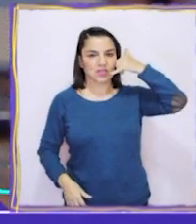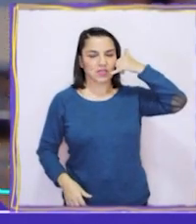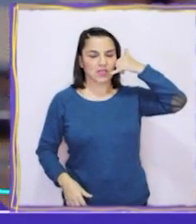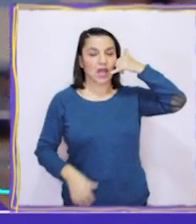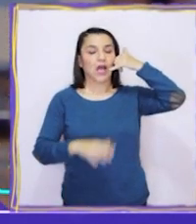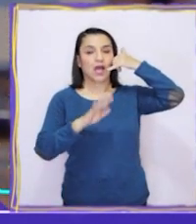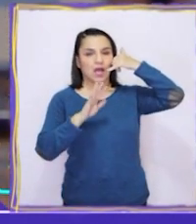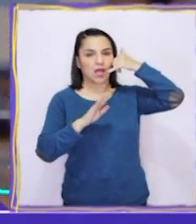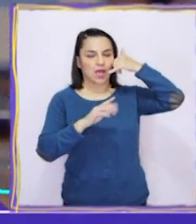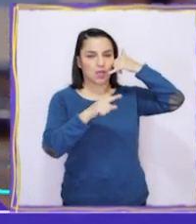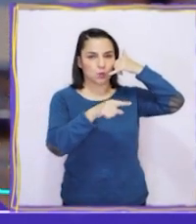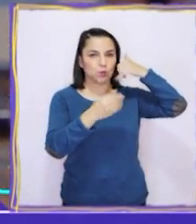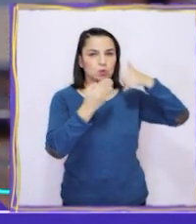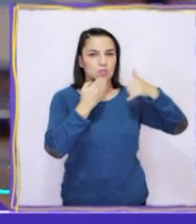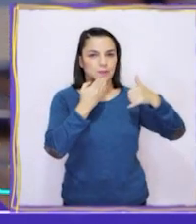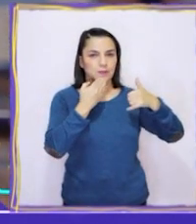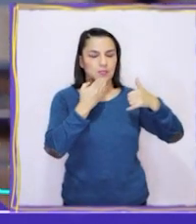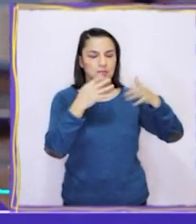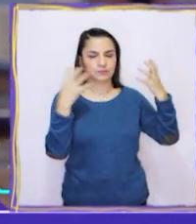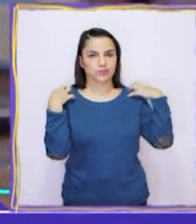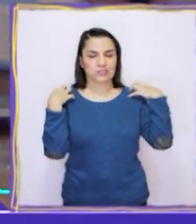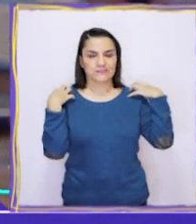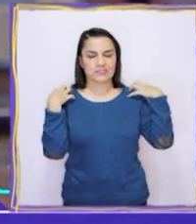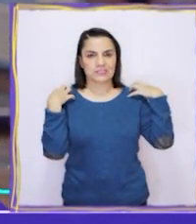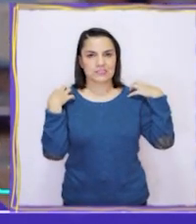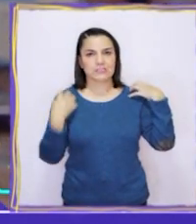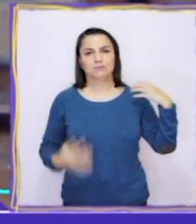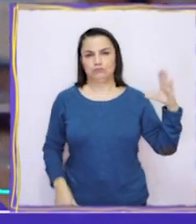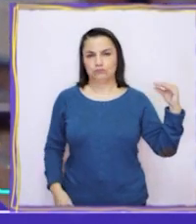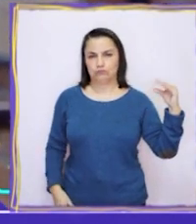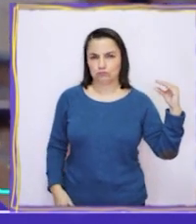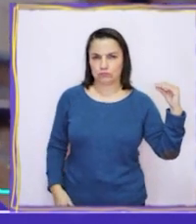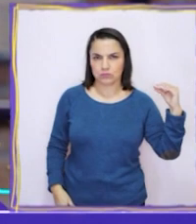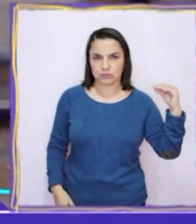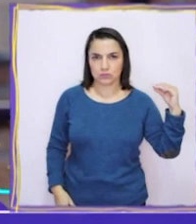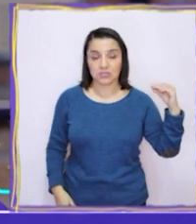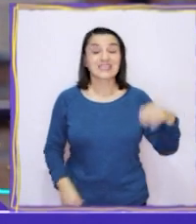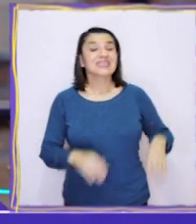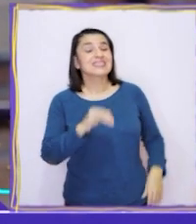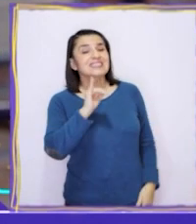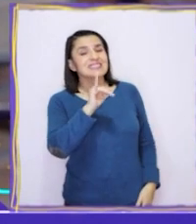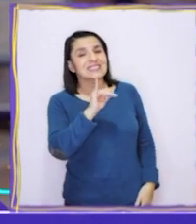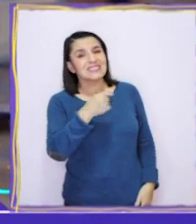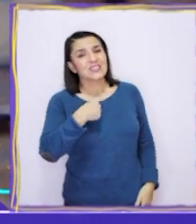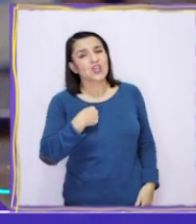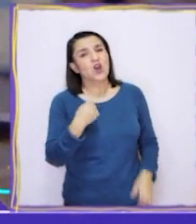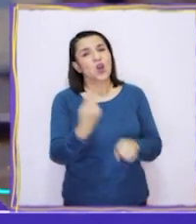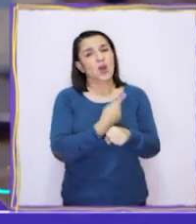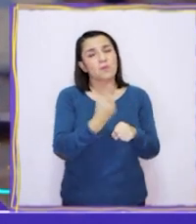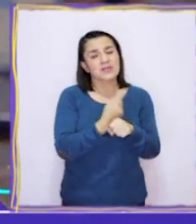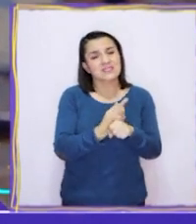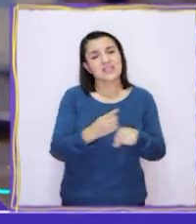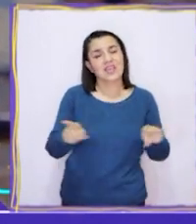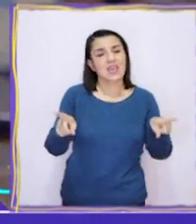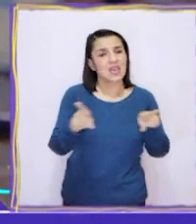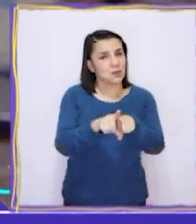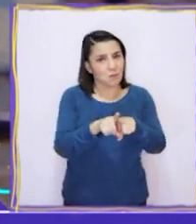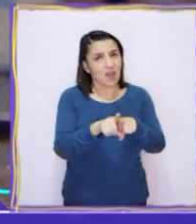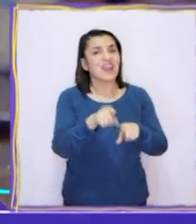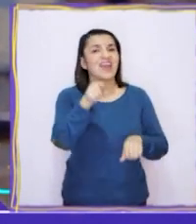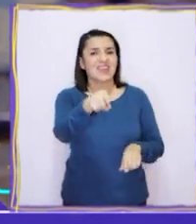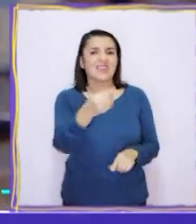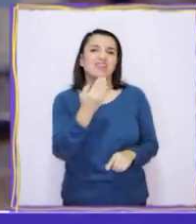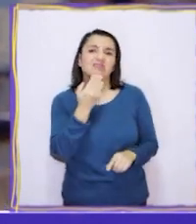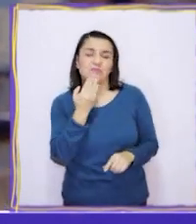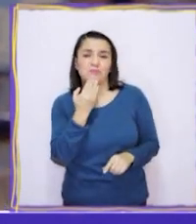¡Ah! ¿Tú también fuiste responsable? Sí, es que acabo de hablar con mi hermana y ella